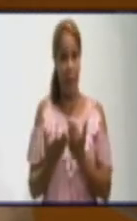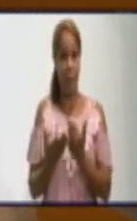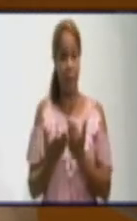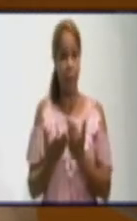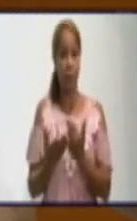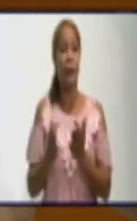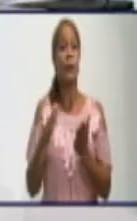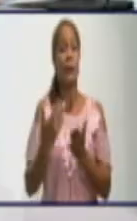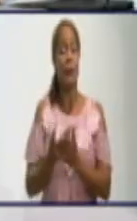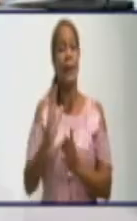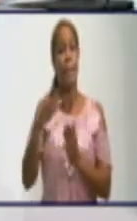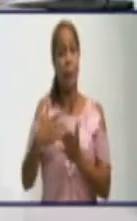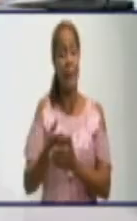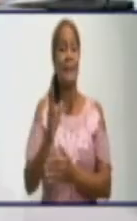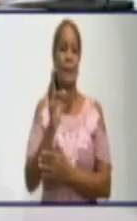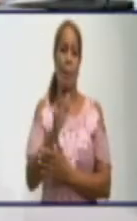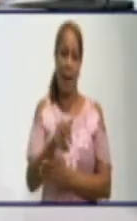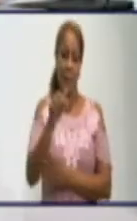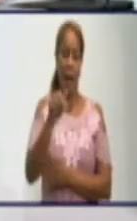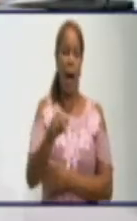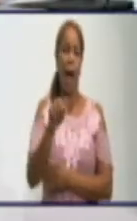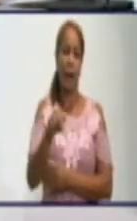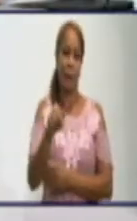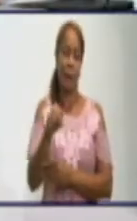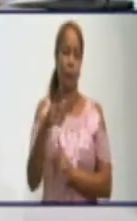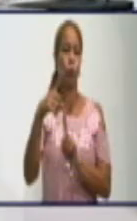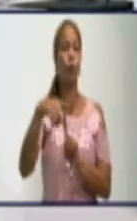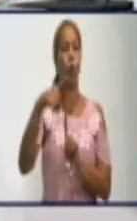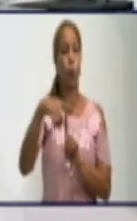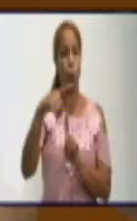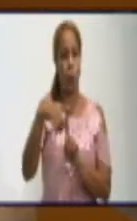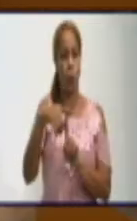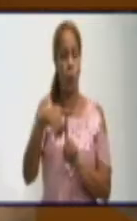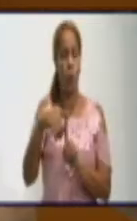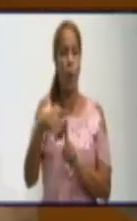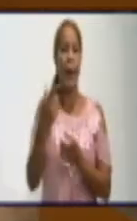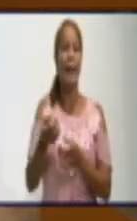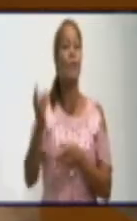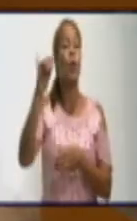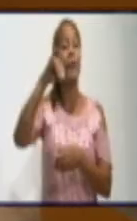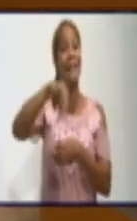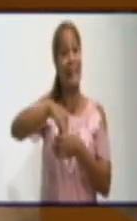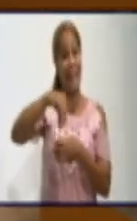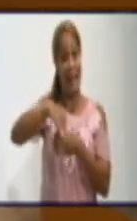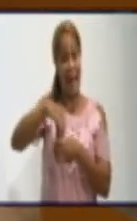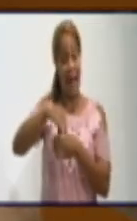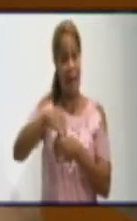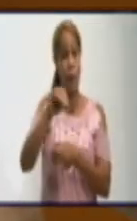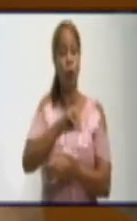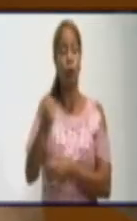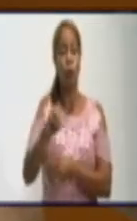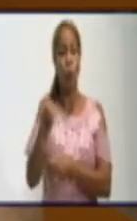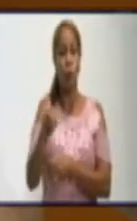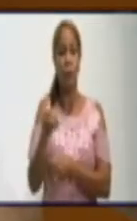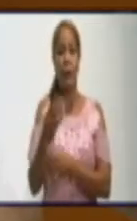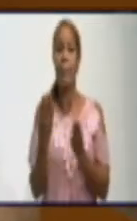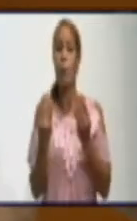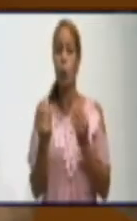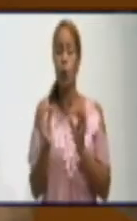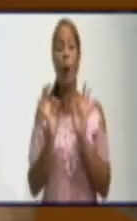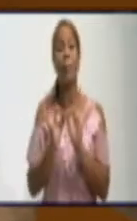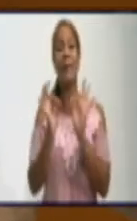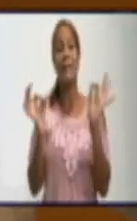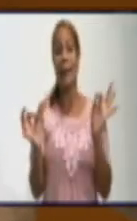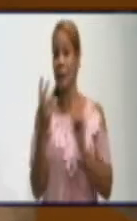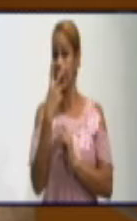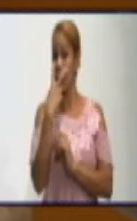paciente a esta consulta. una consulta integral que la integra en varias especialidades, en dependencia de la edad del paciente y